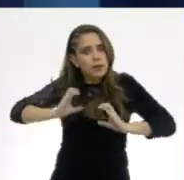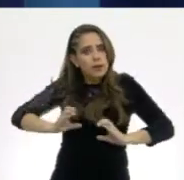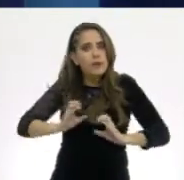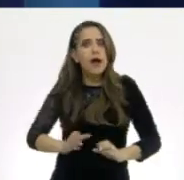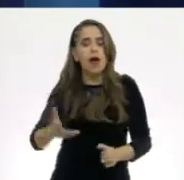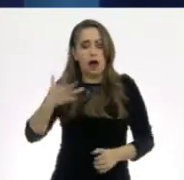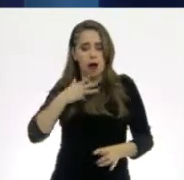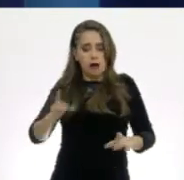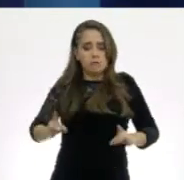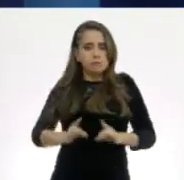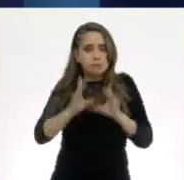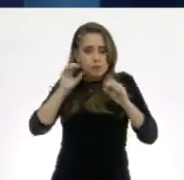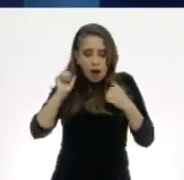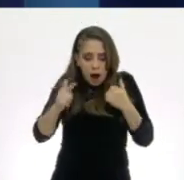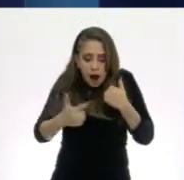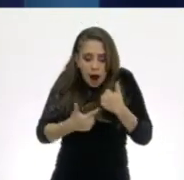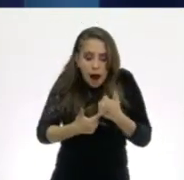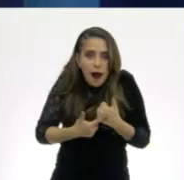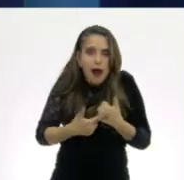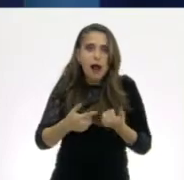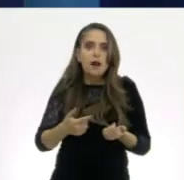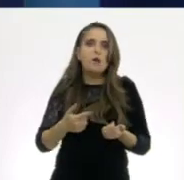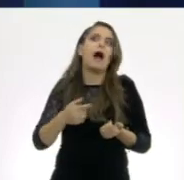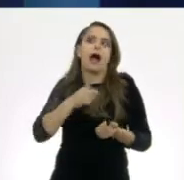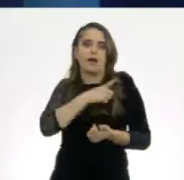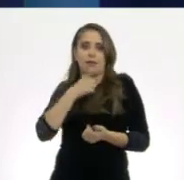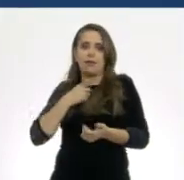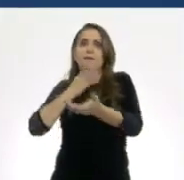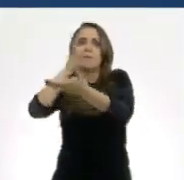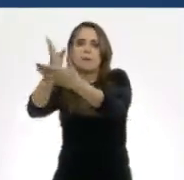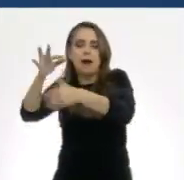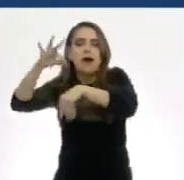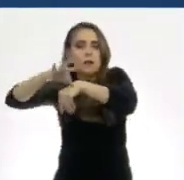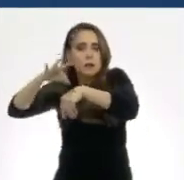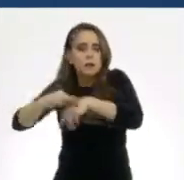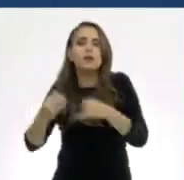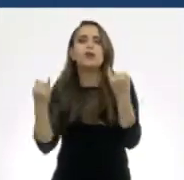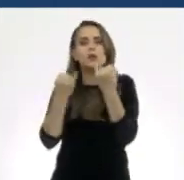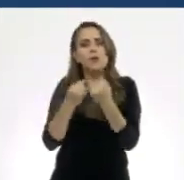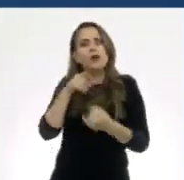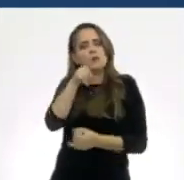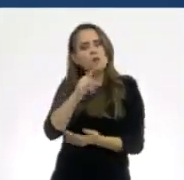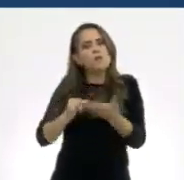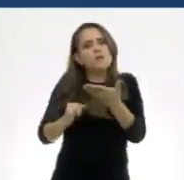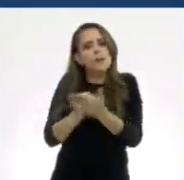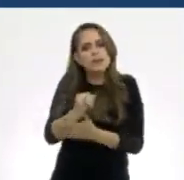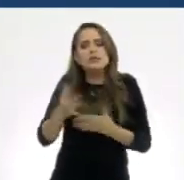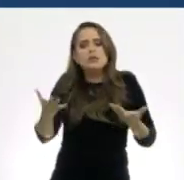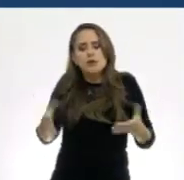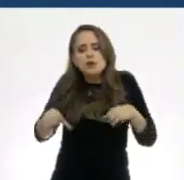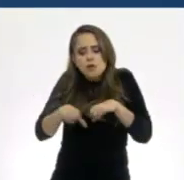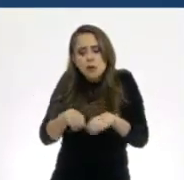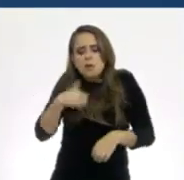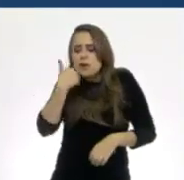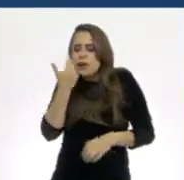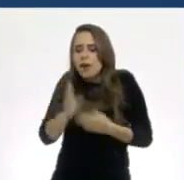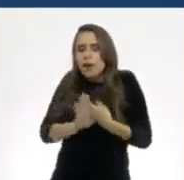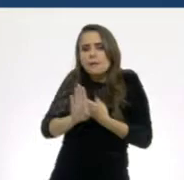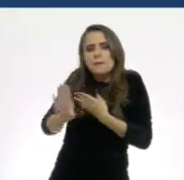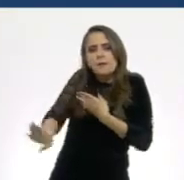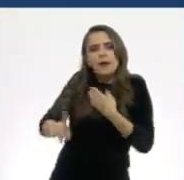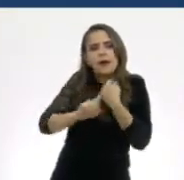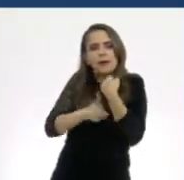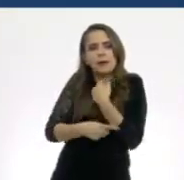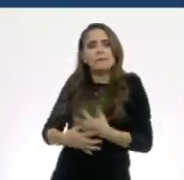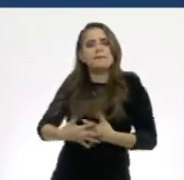sobre los métodos que nos ayudan a tomar decisiones. ¡Guau! Pues ya identificamos cambios